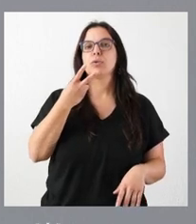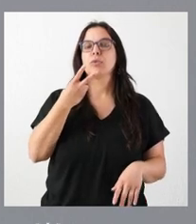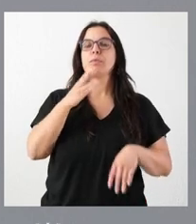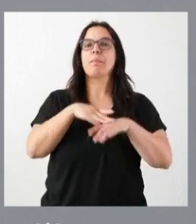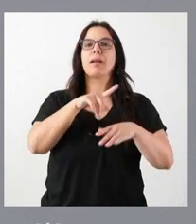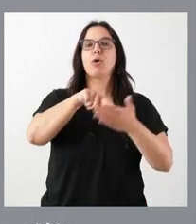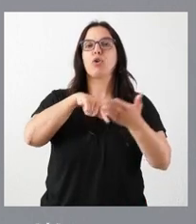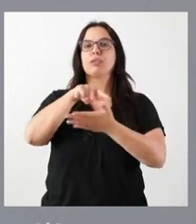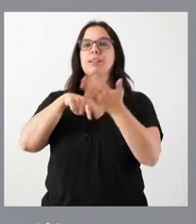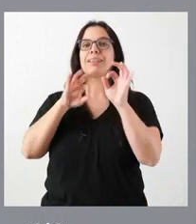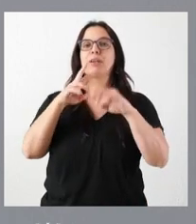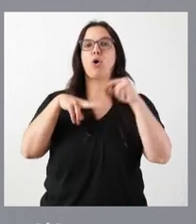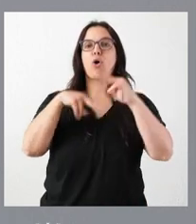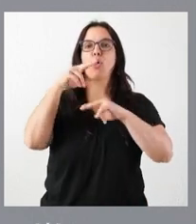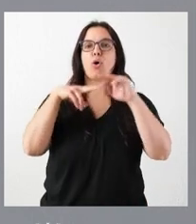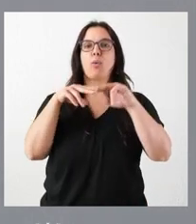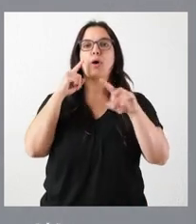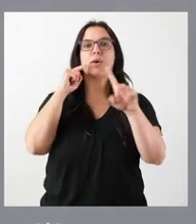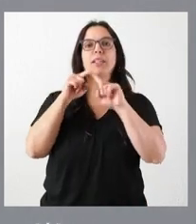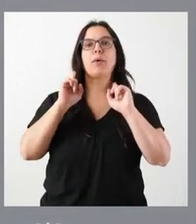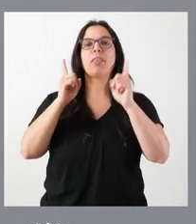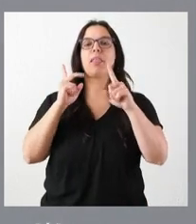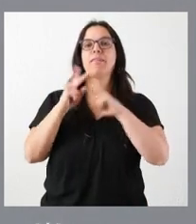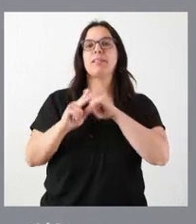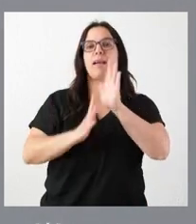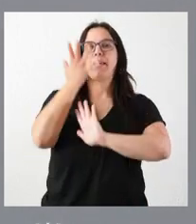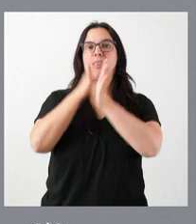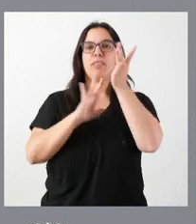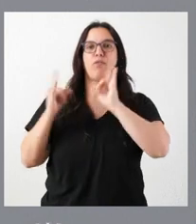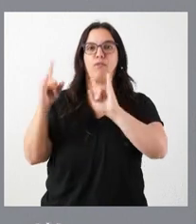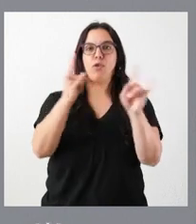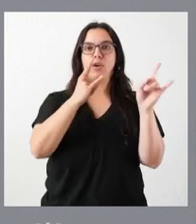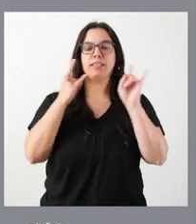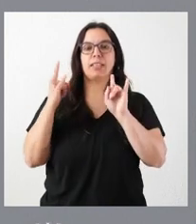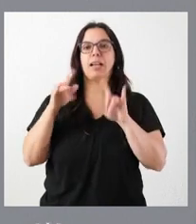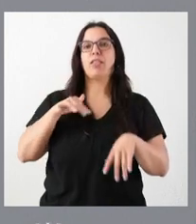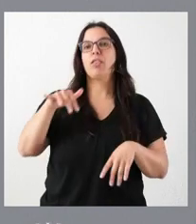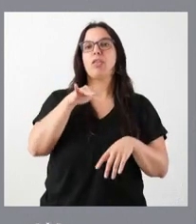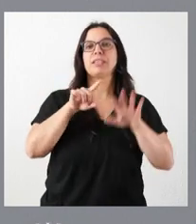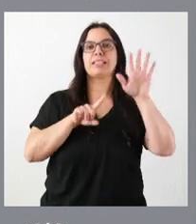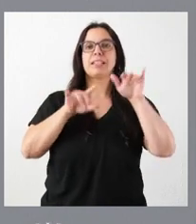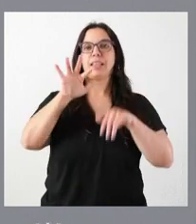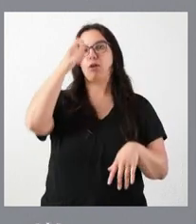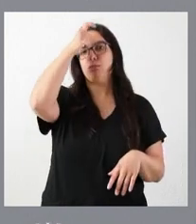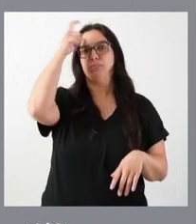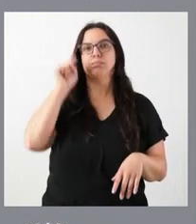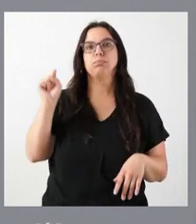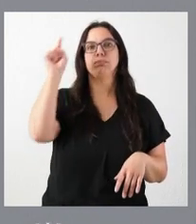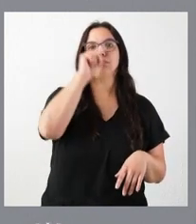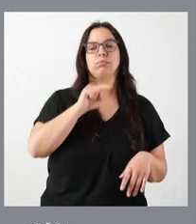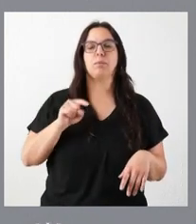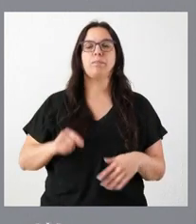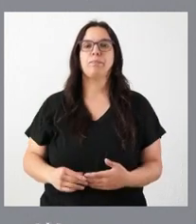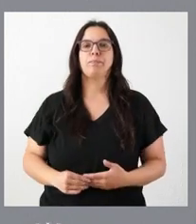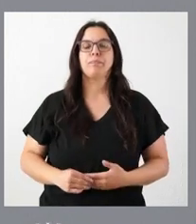contratación de obras para prevenir incendios forestales en 65 municipios de Castilla y